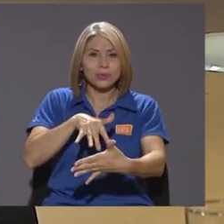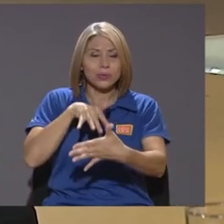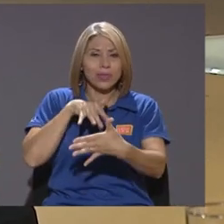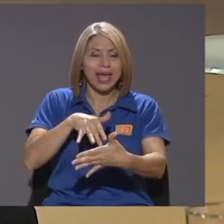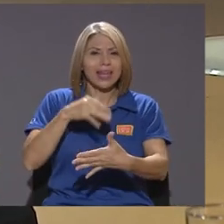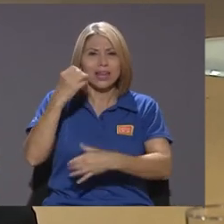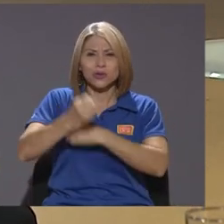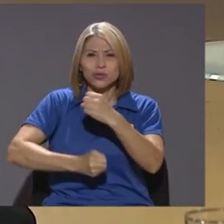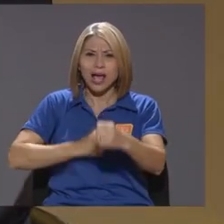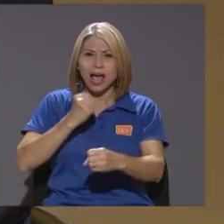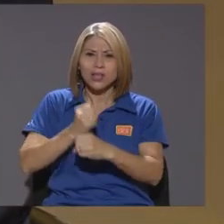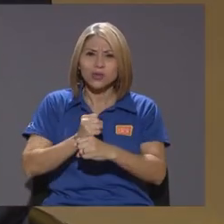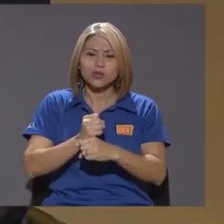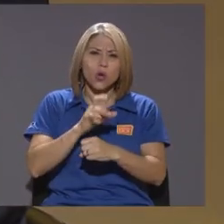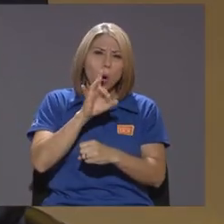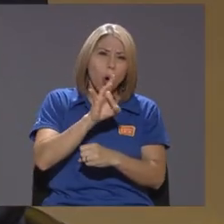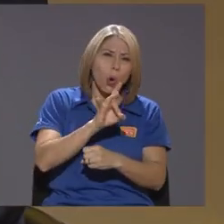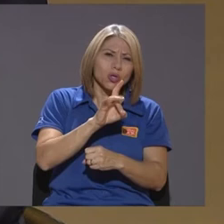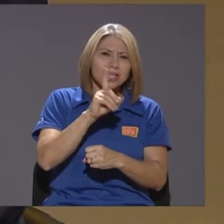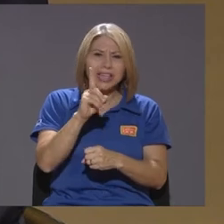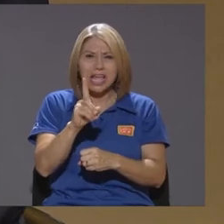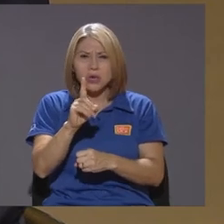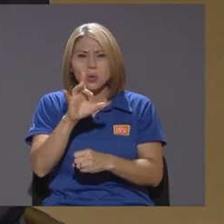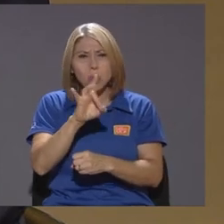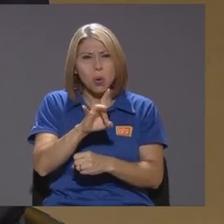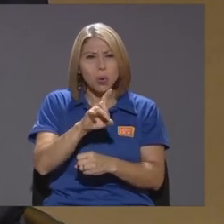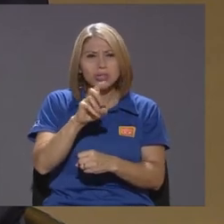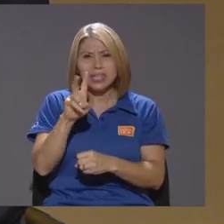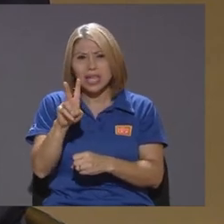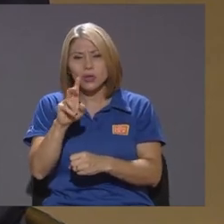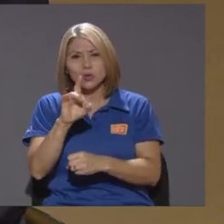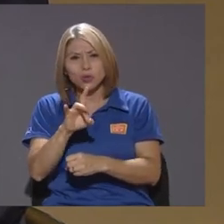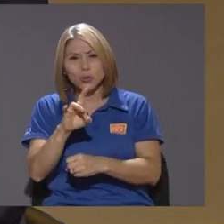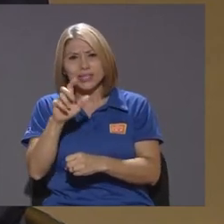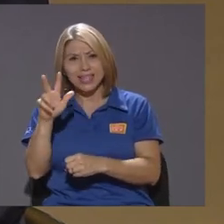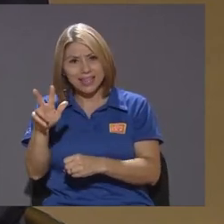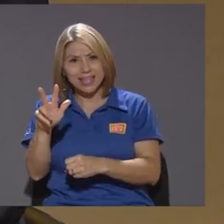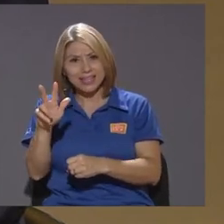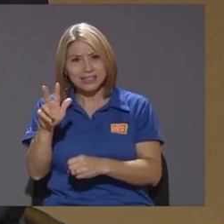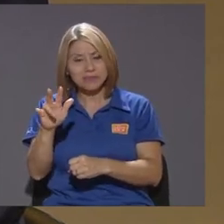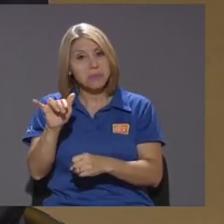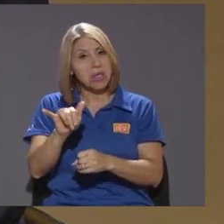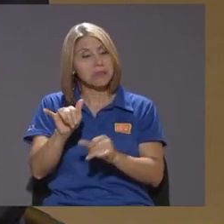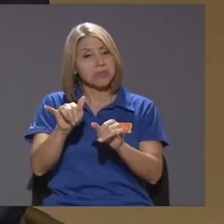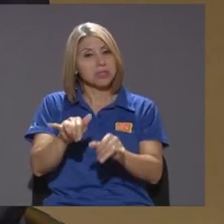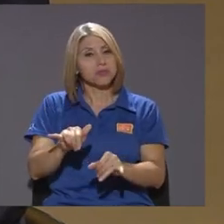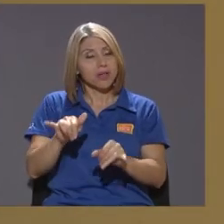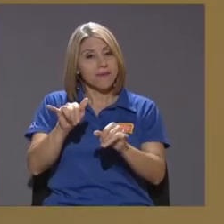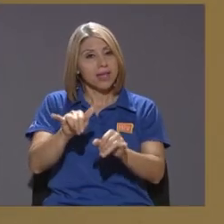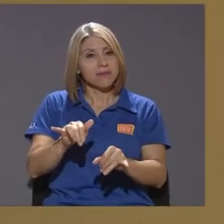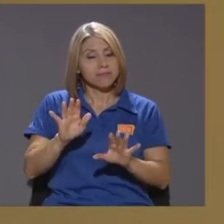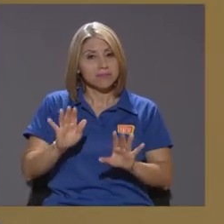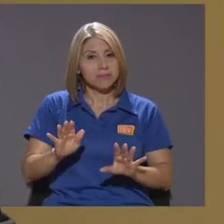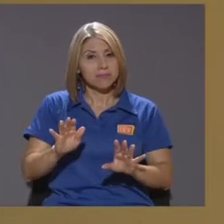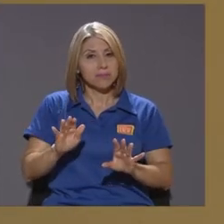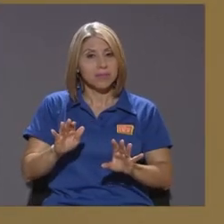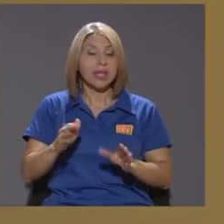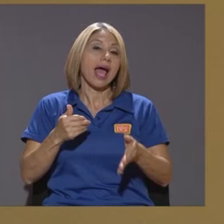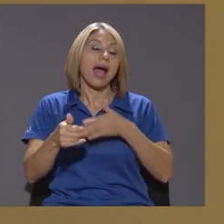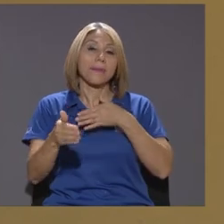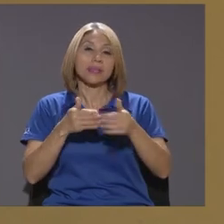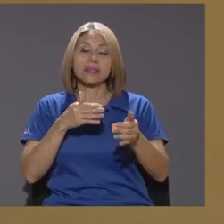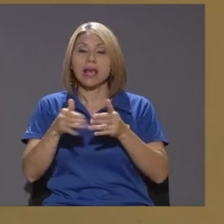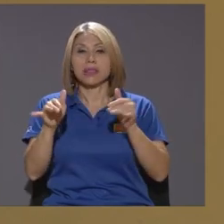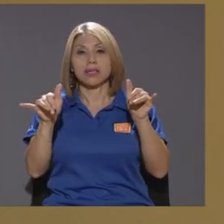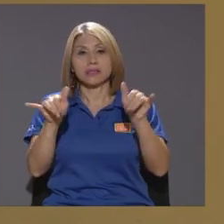80 81 82 83 y eso estaba ahí y el país pese a que estaba